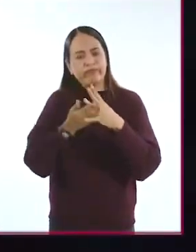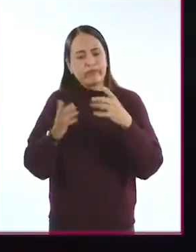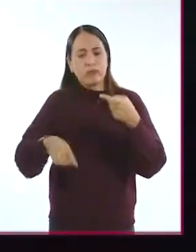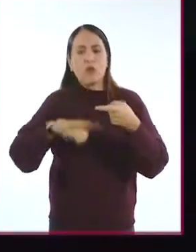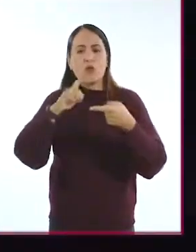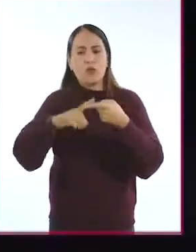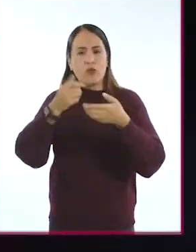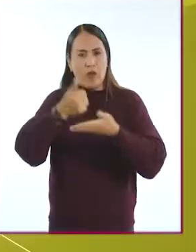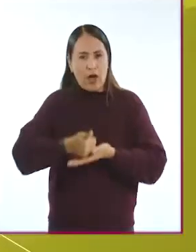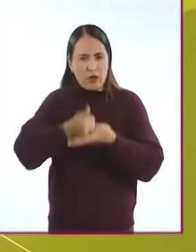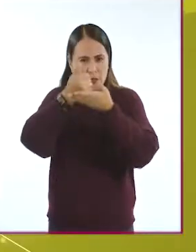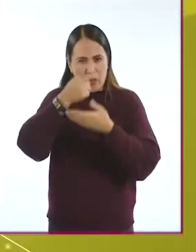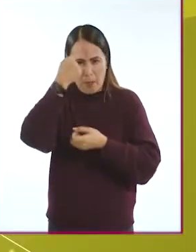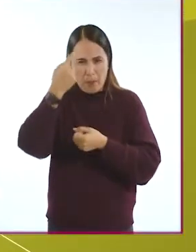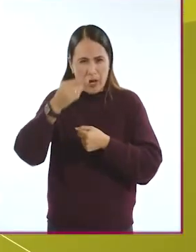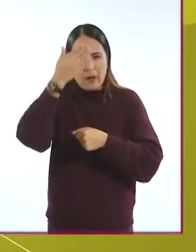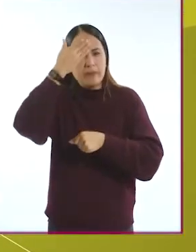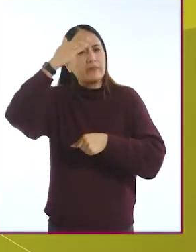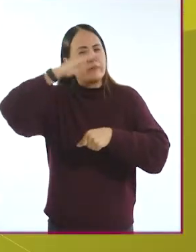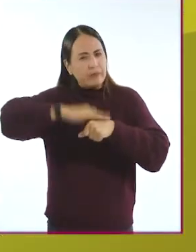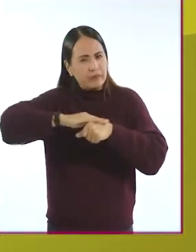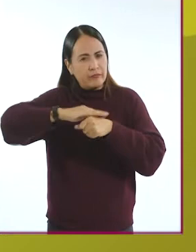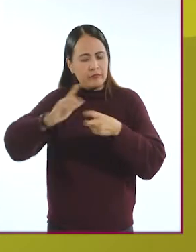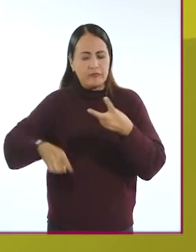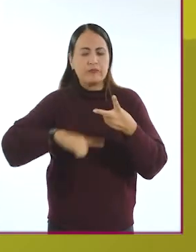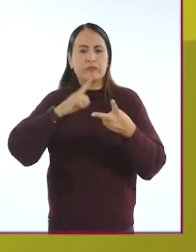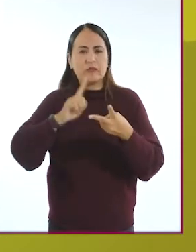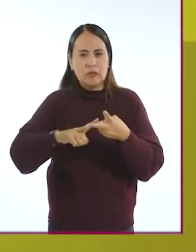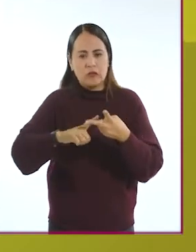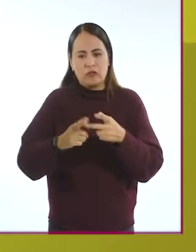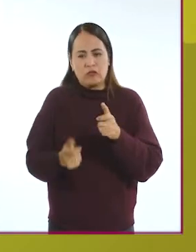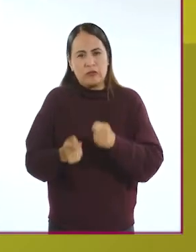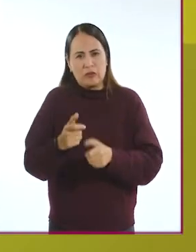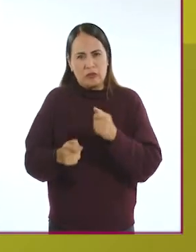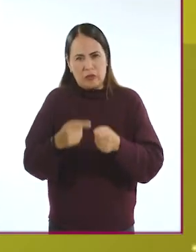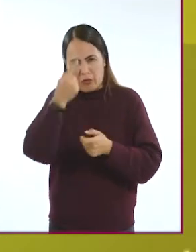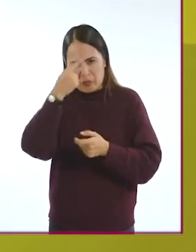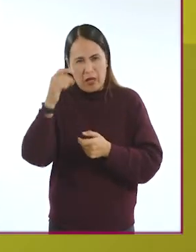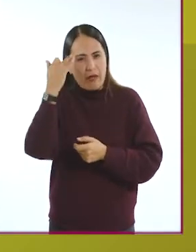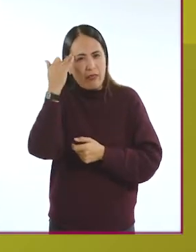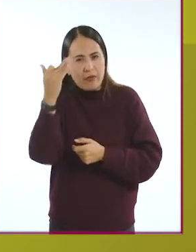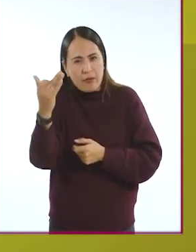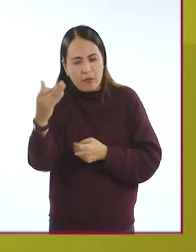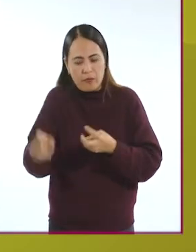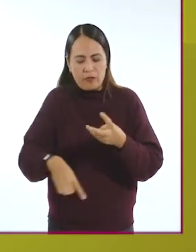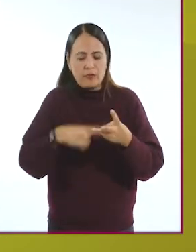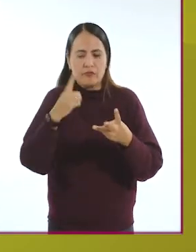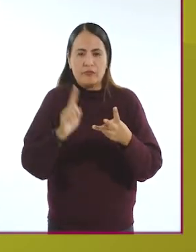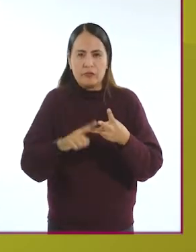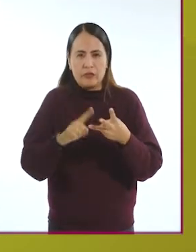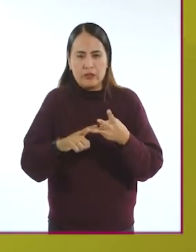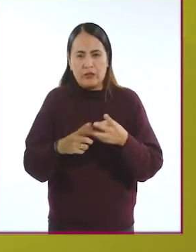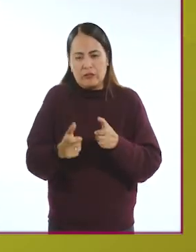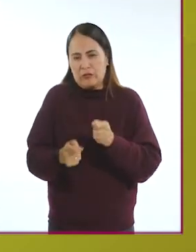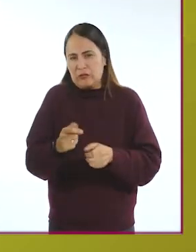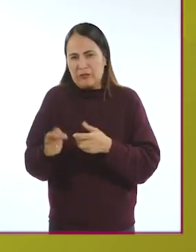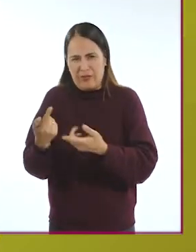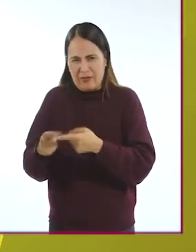1. Ayudas para la memorización 2. Dispositivos para el tiempo 3.